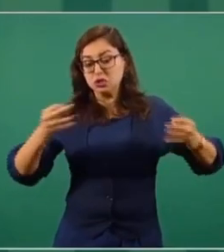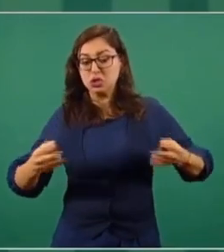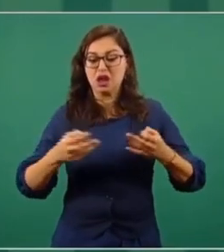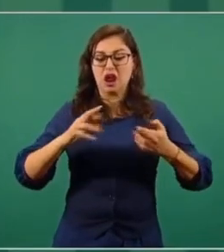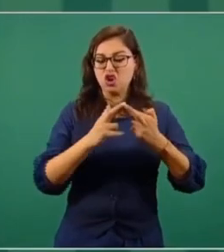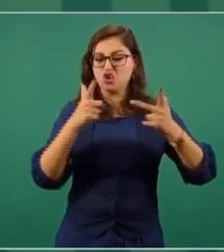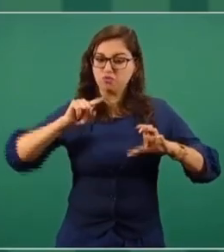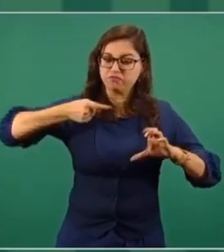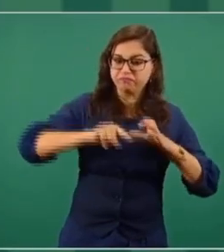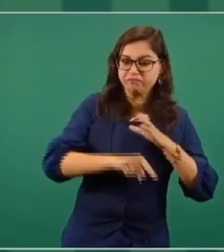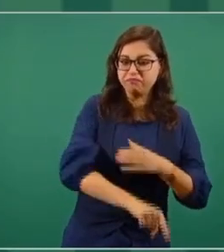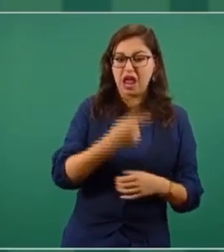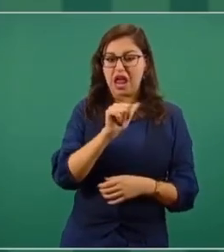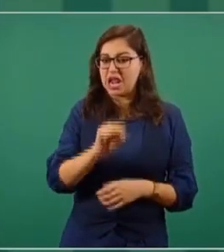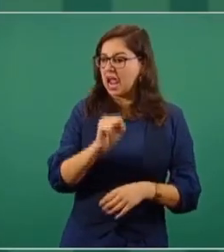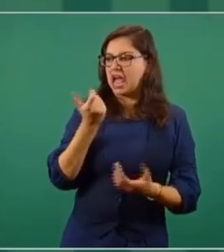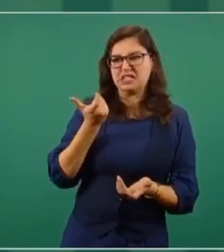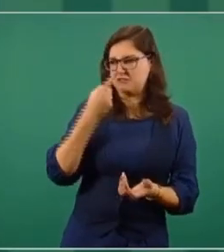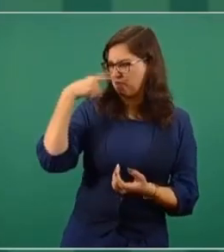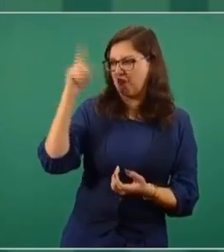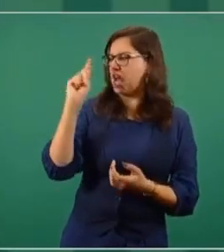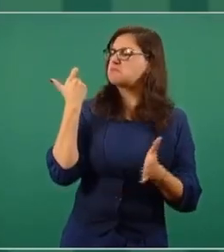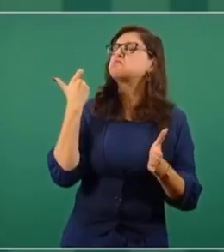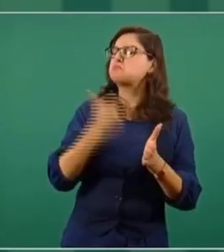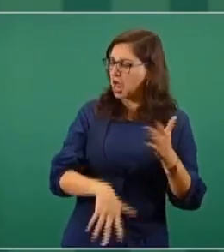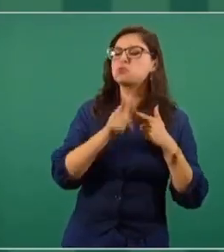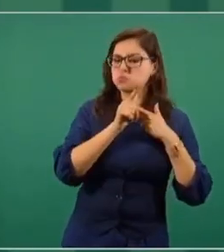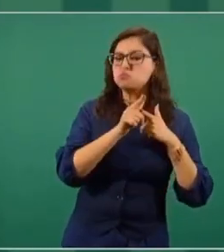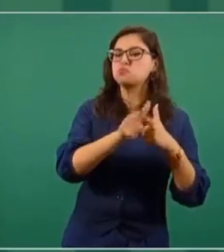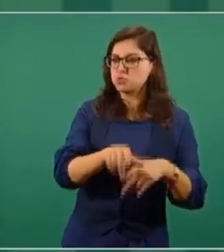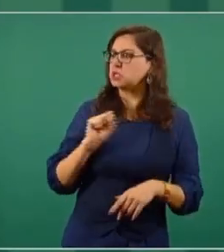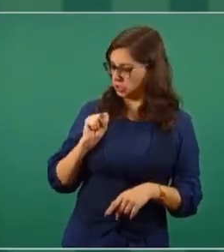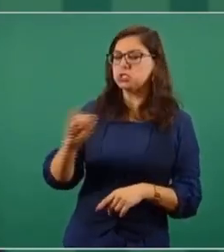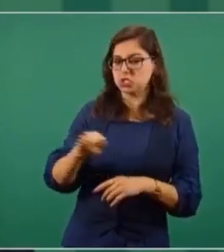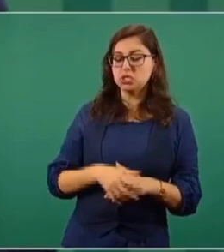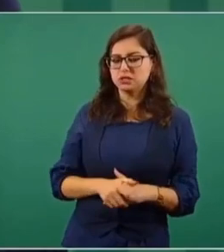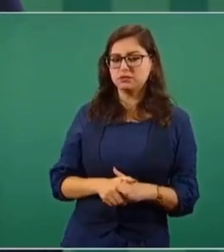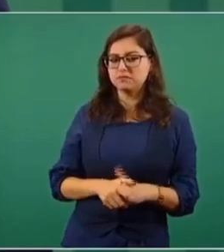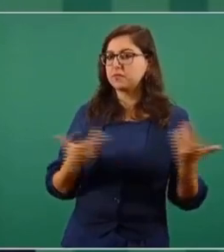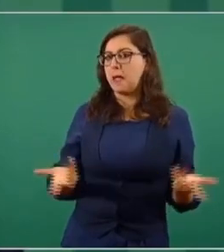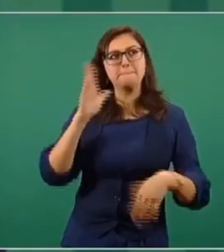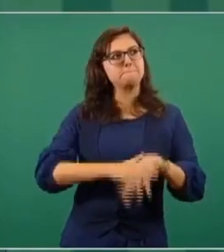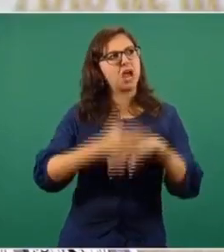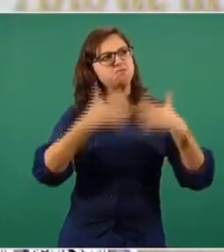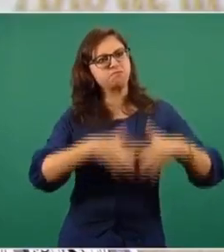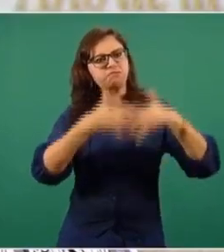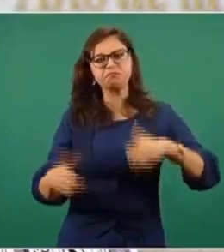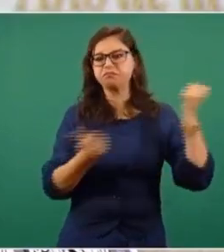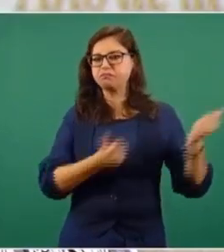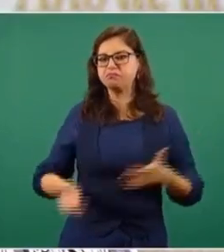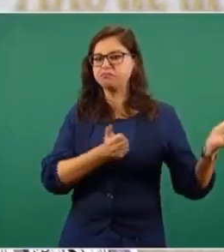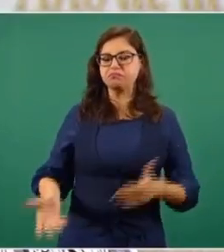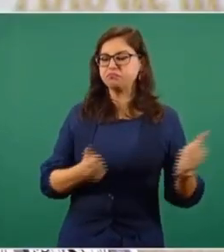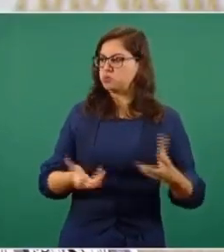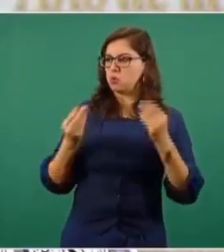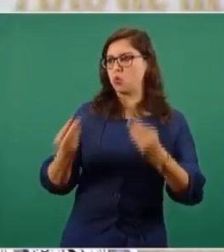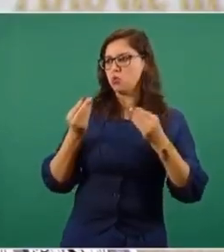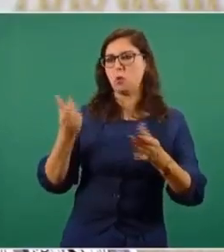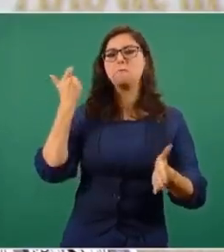sacar el gas. Y se va a mantener así también porque va a ser mucho más la producción que la demanda.